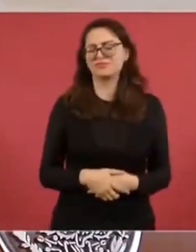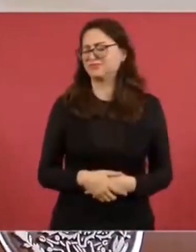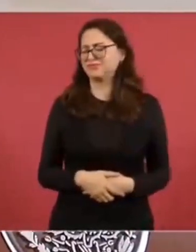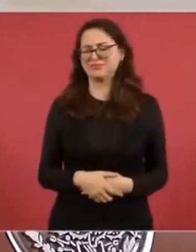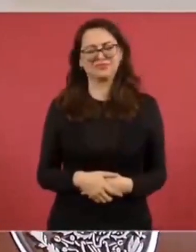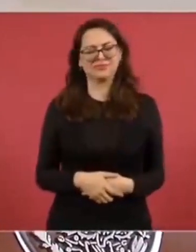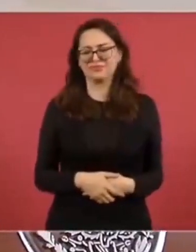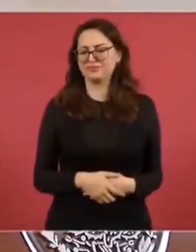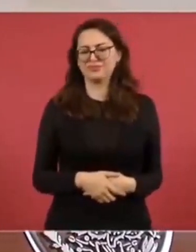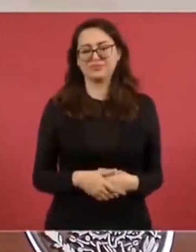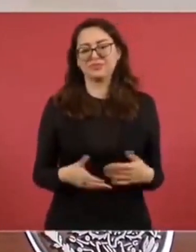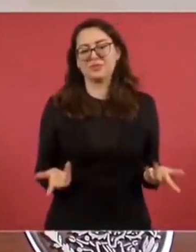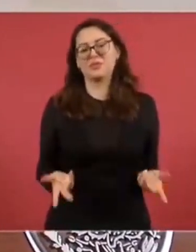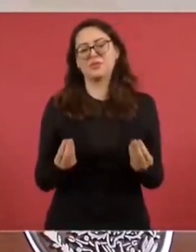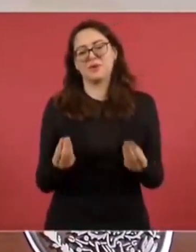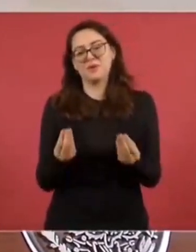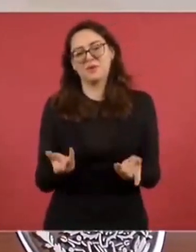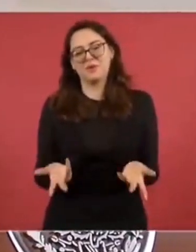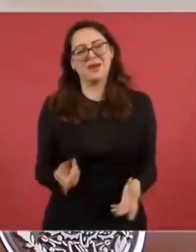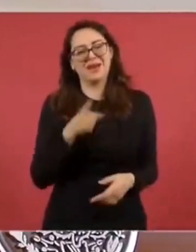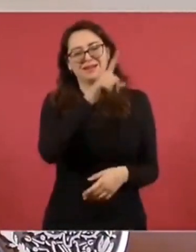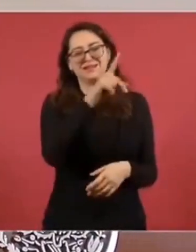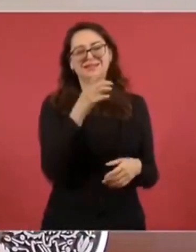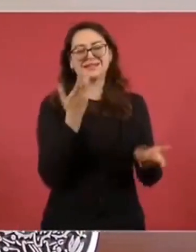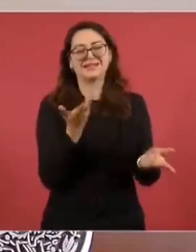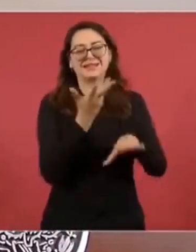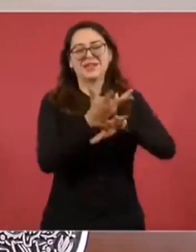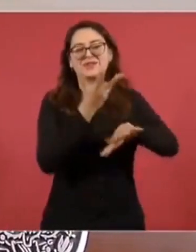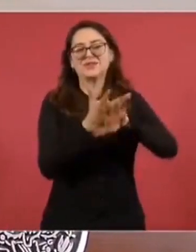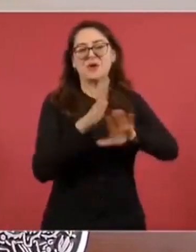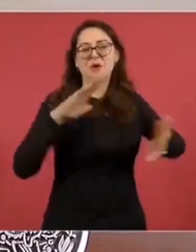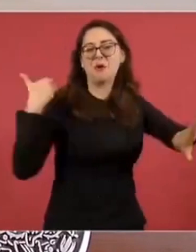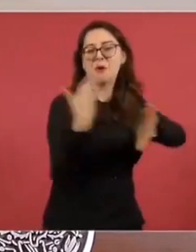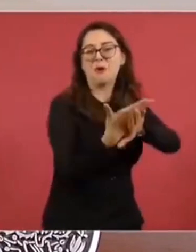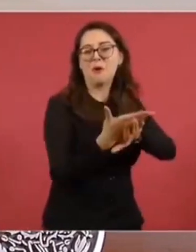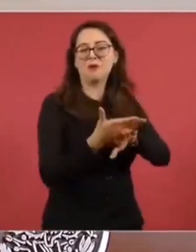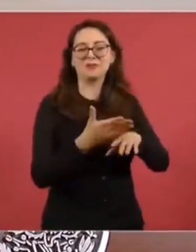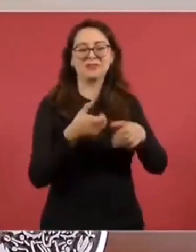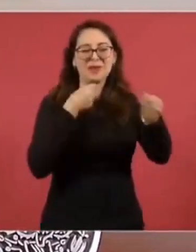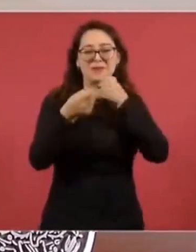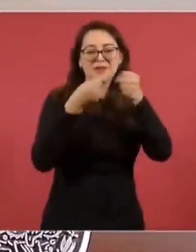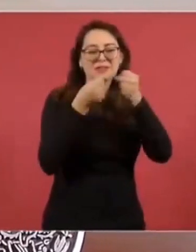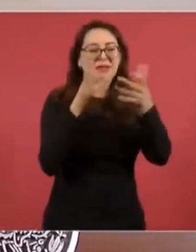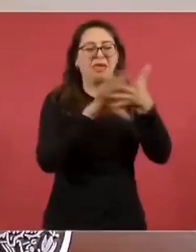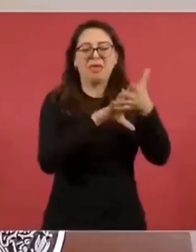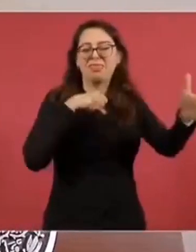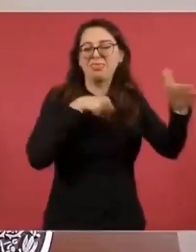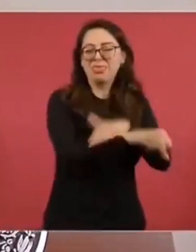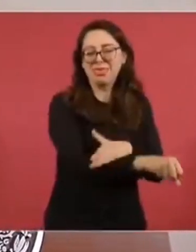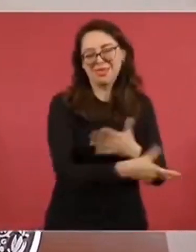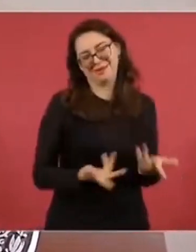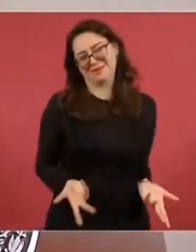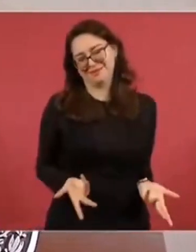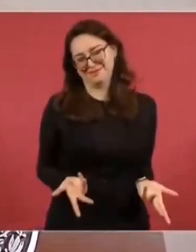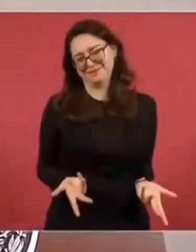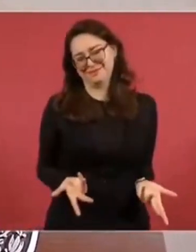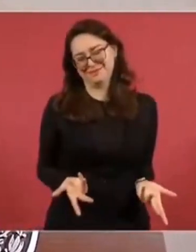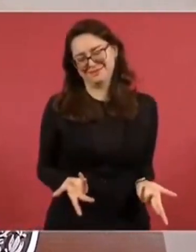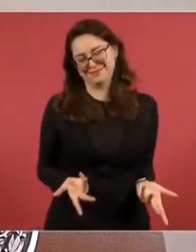el caso de la Sáenz, no pasa nada, no pasa nada. Es,